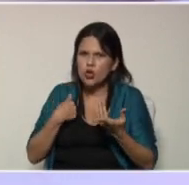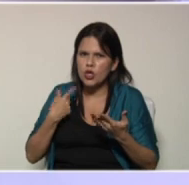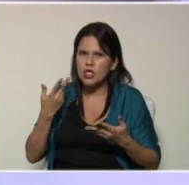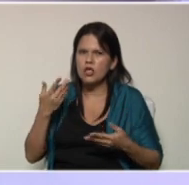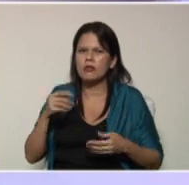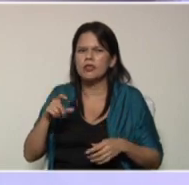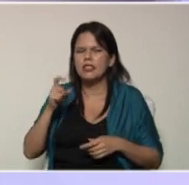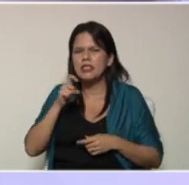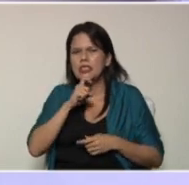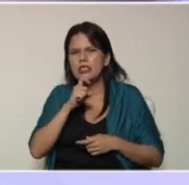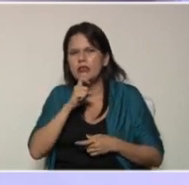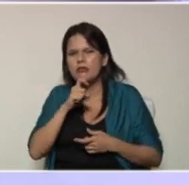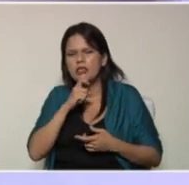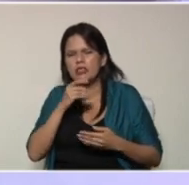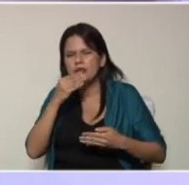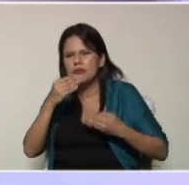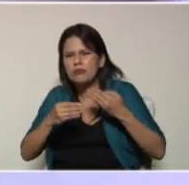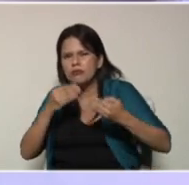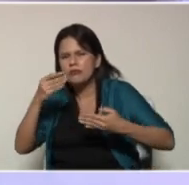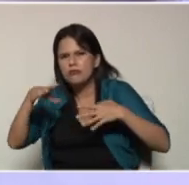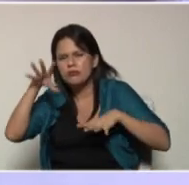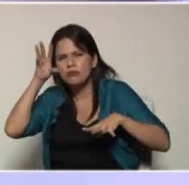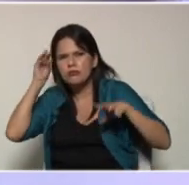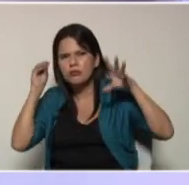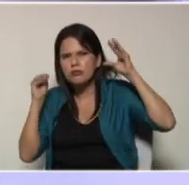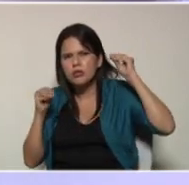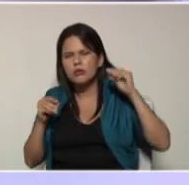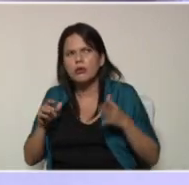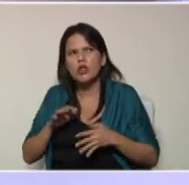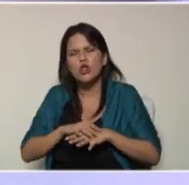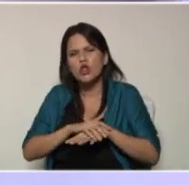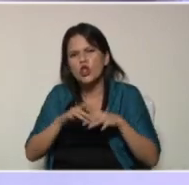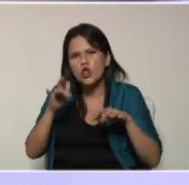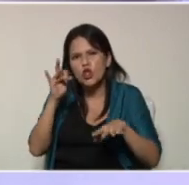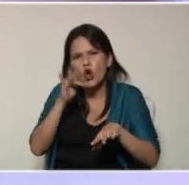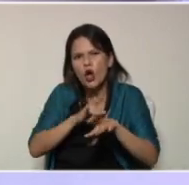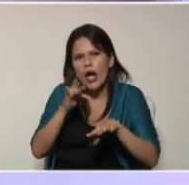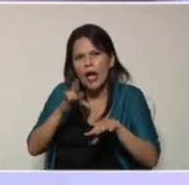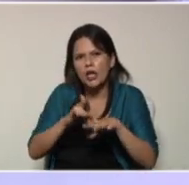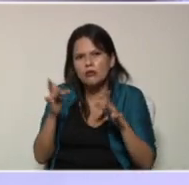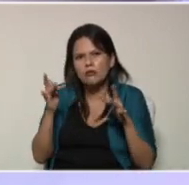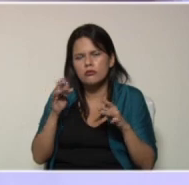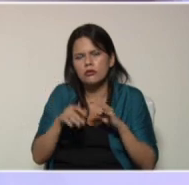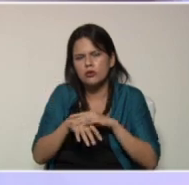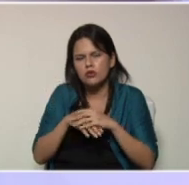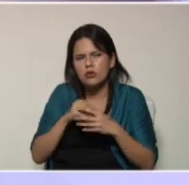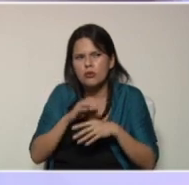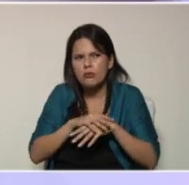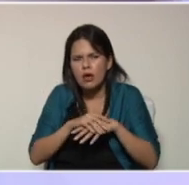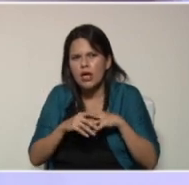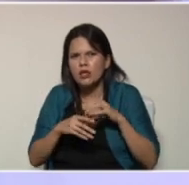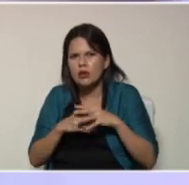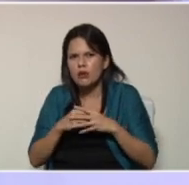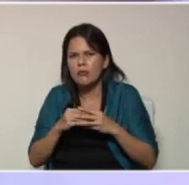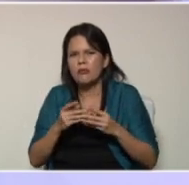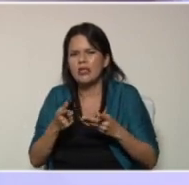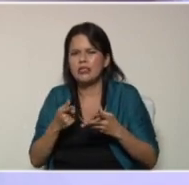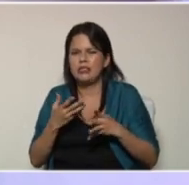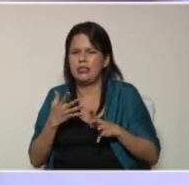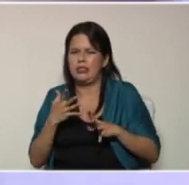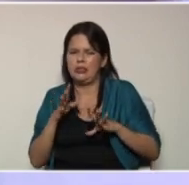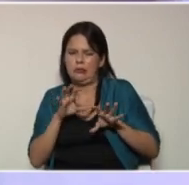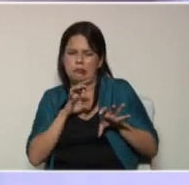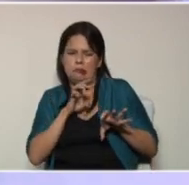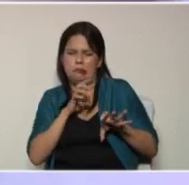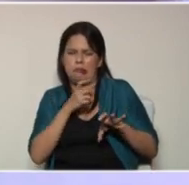sensorial el hecho entonces de que ellos puedan tocar con sus manos estos materiales va a ser una situación súper desagradable